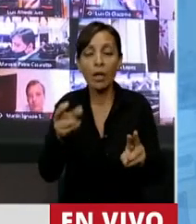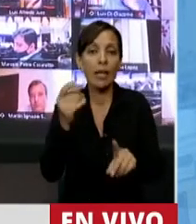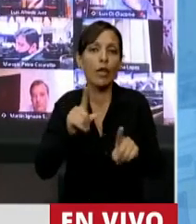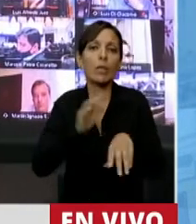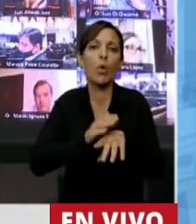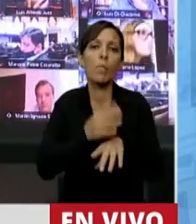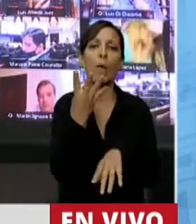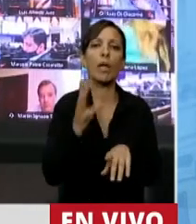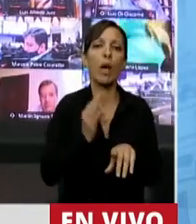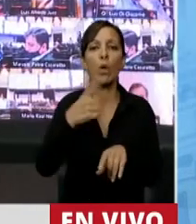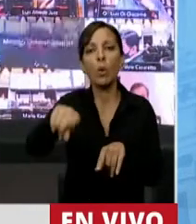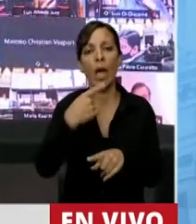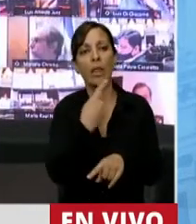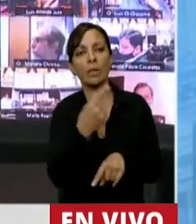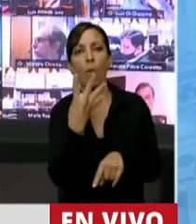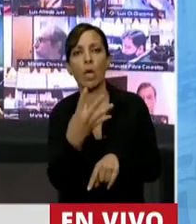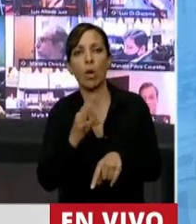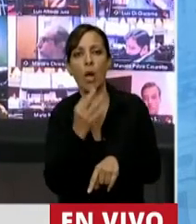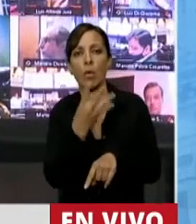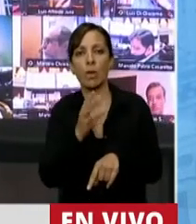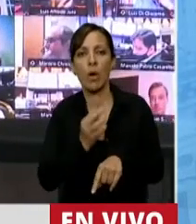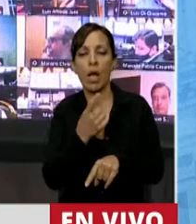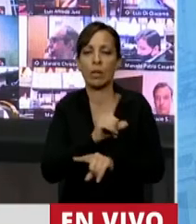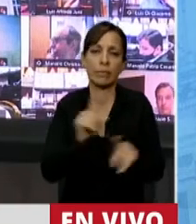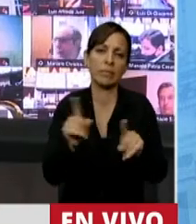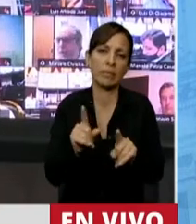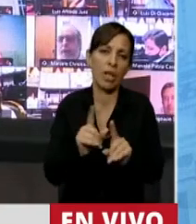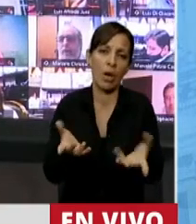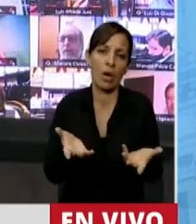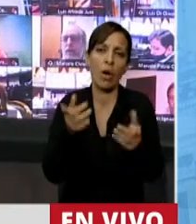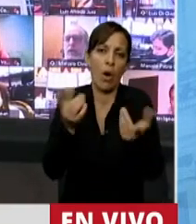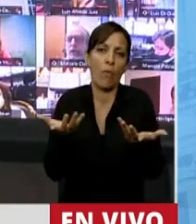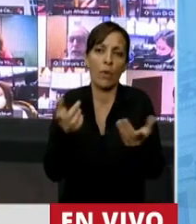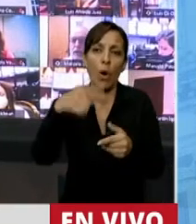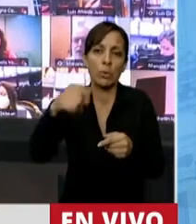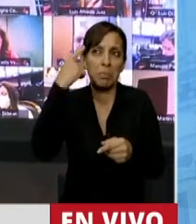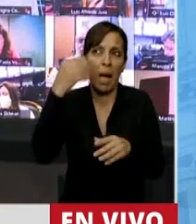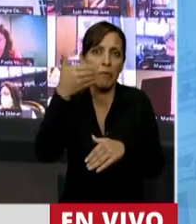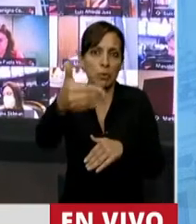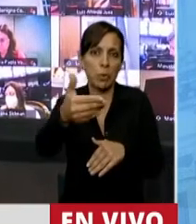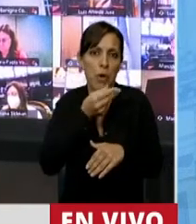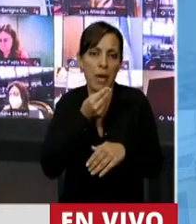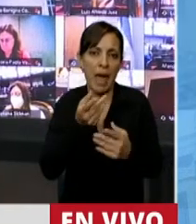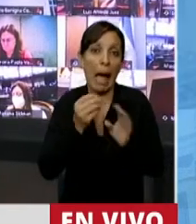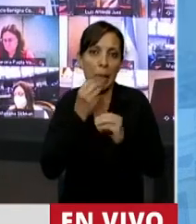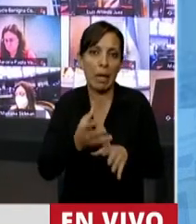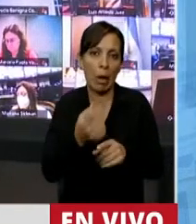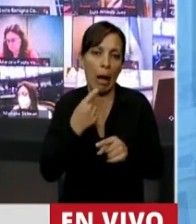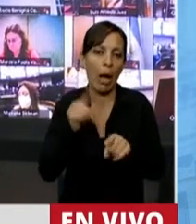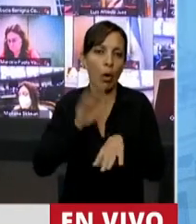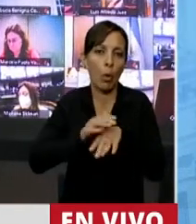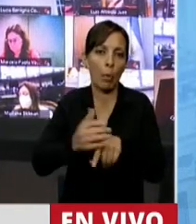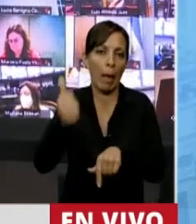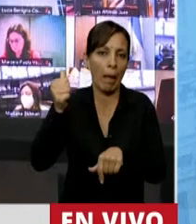años que ustedes siempre echan en cara y que parece que se soslaya. Claro, no tienen nada para el futuro, entonces es lindo